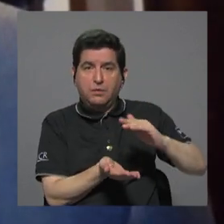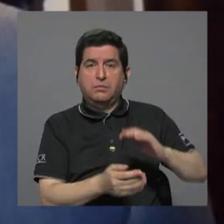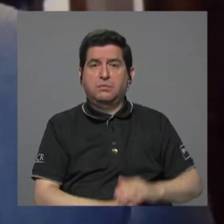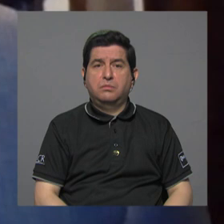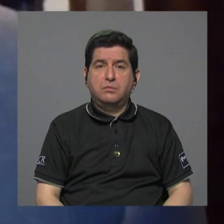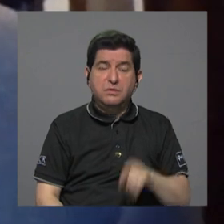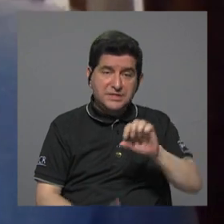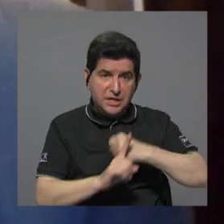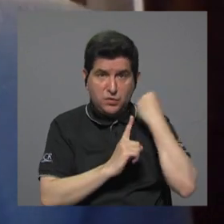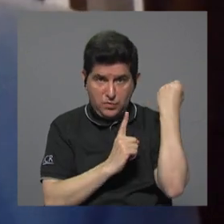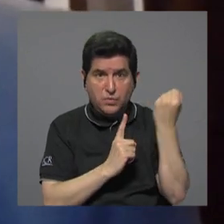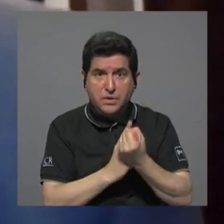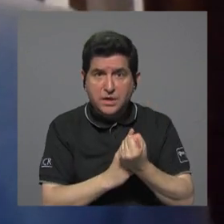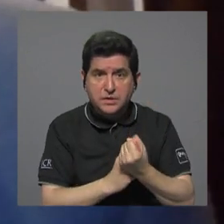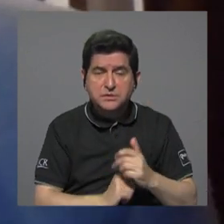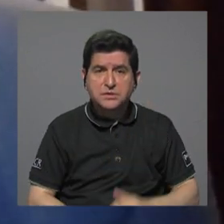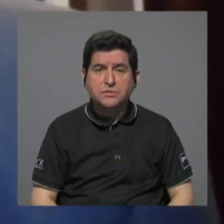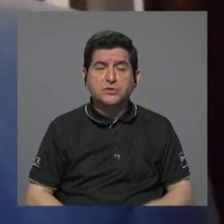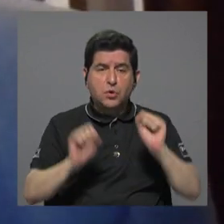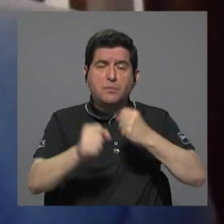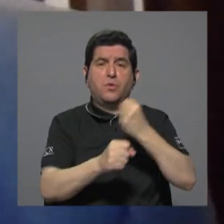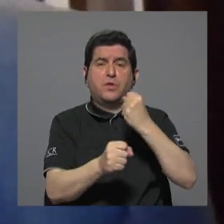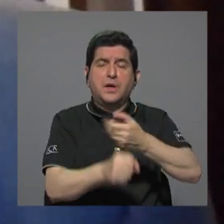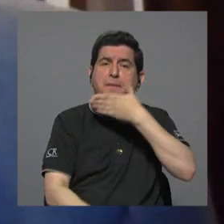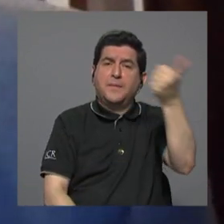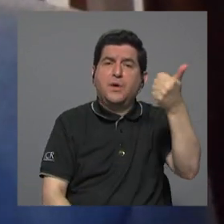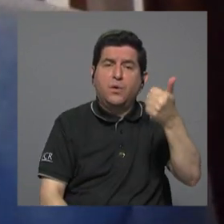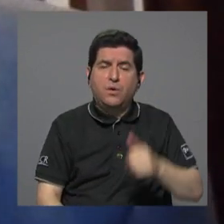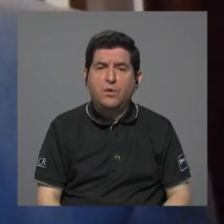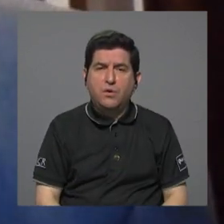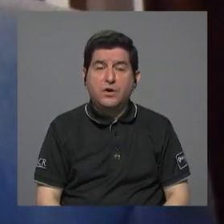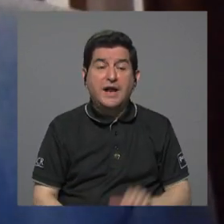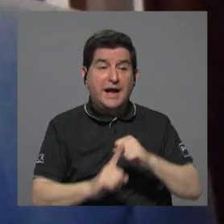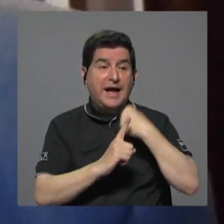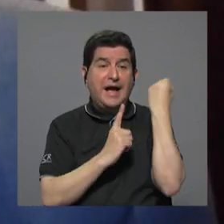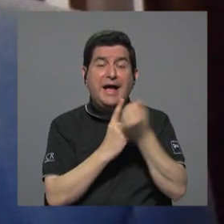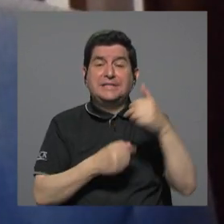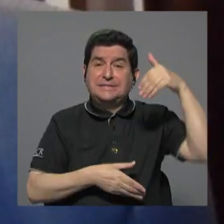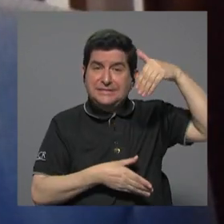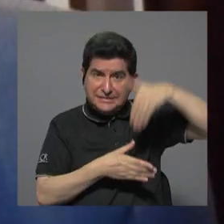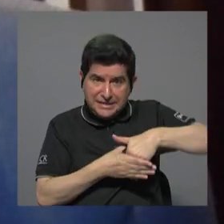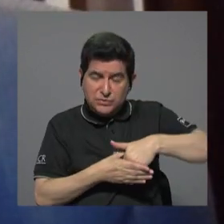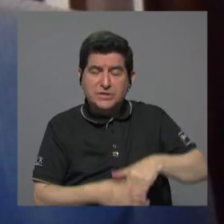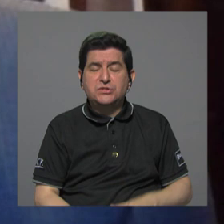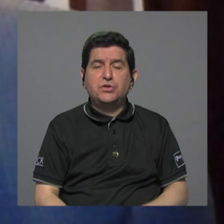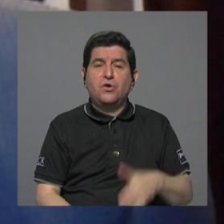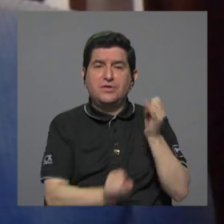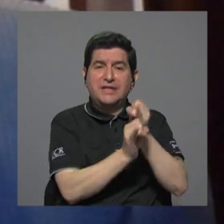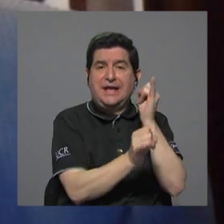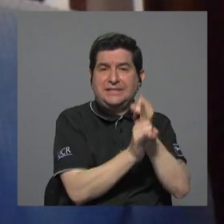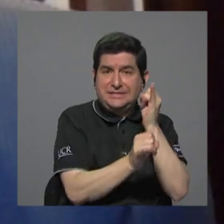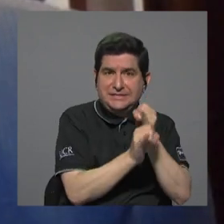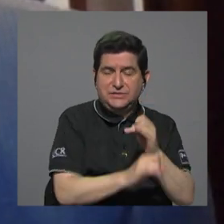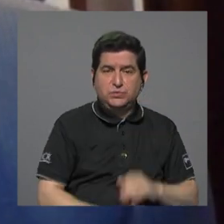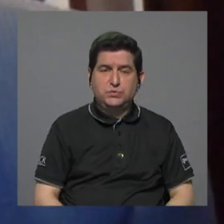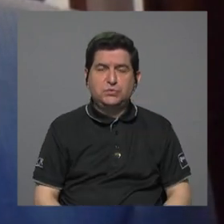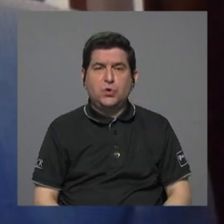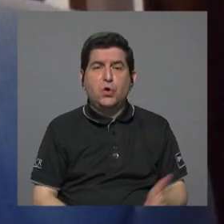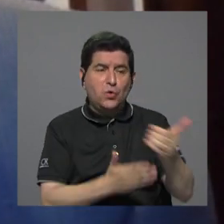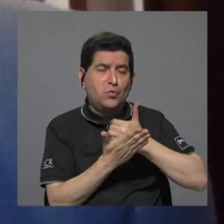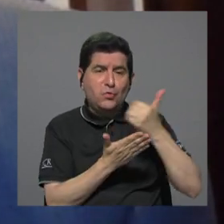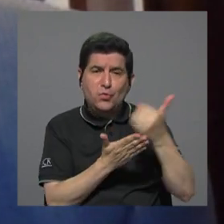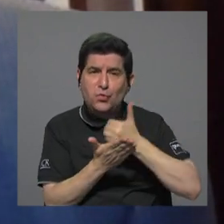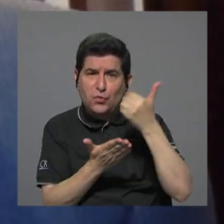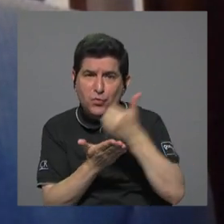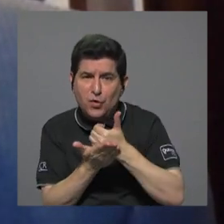de esas condiciones para operar mejor. Vino la situación interna en la institución, donde los recursos